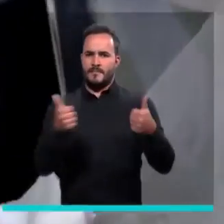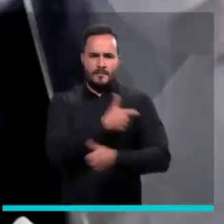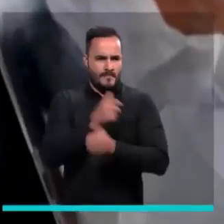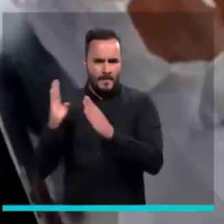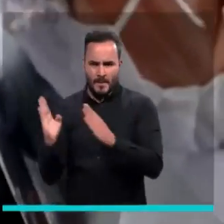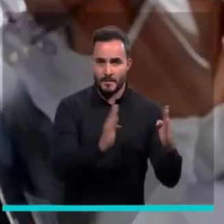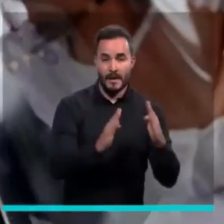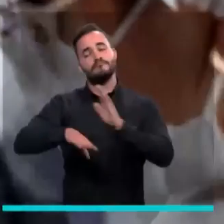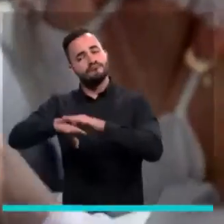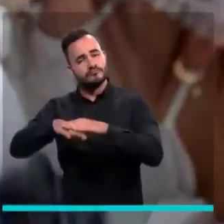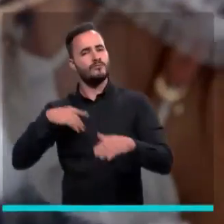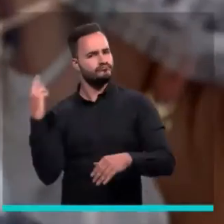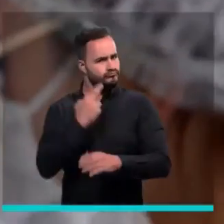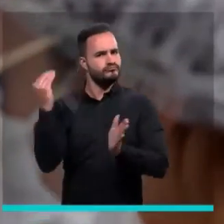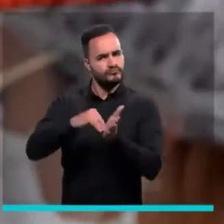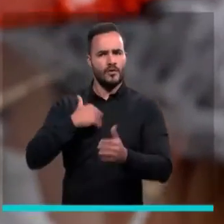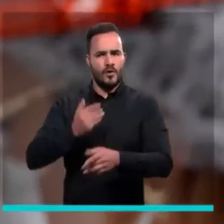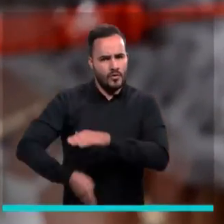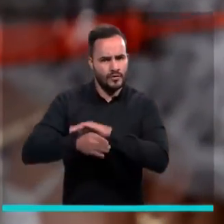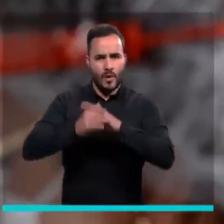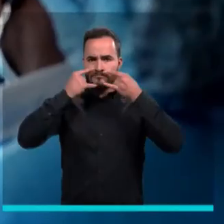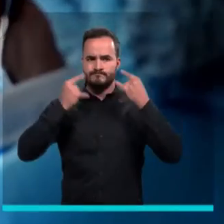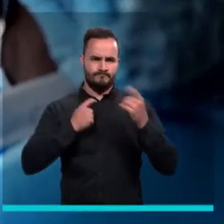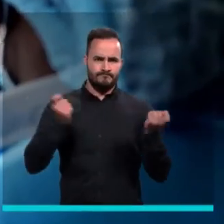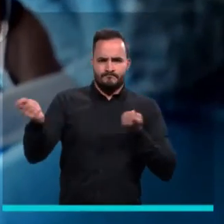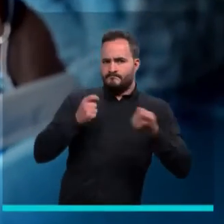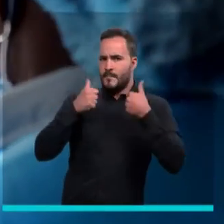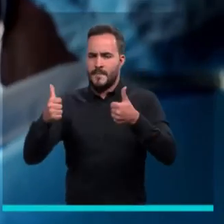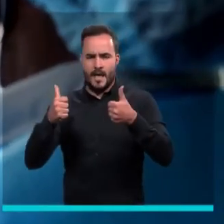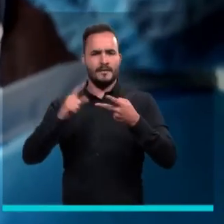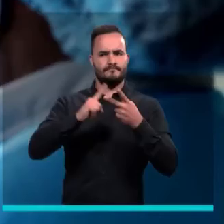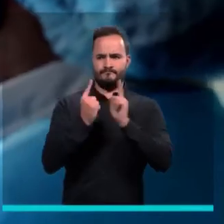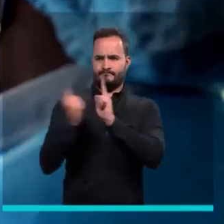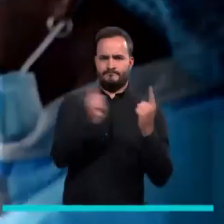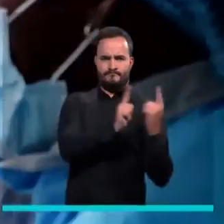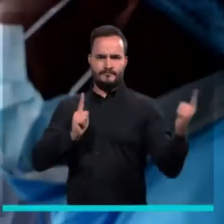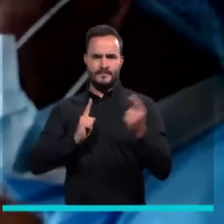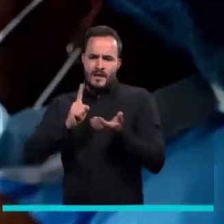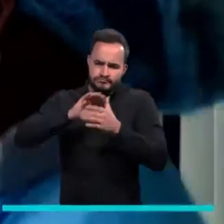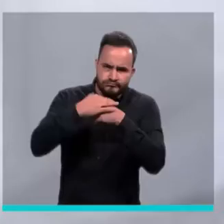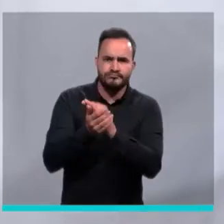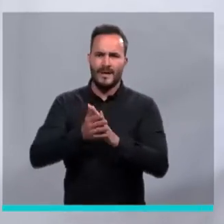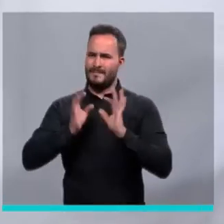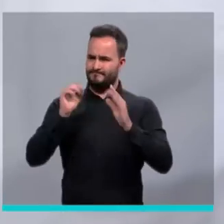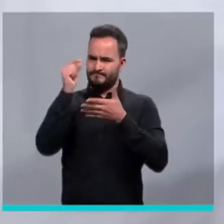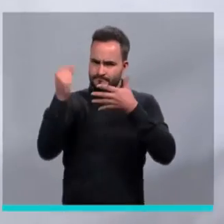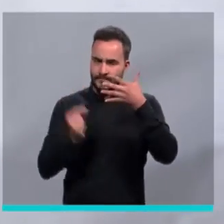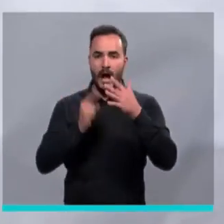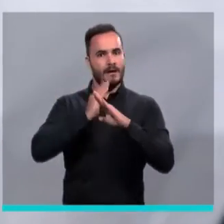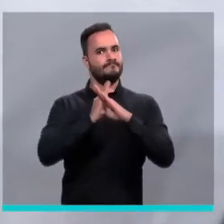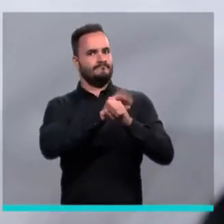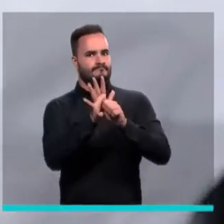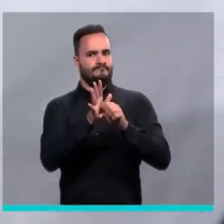reitera a la ciudadanía mantener las medidas de bioseguridad, distanciamiento y uso obligatorio del tapabocas para evitar el